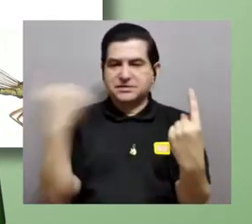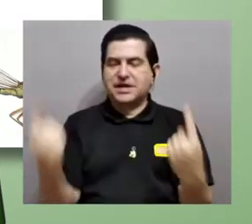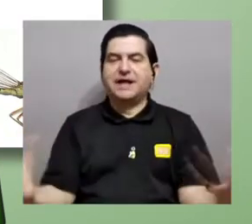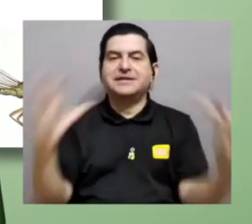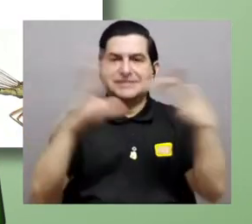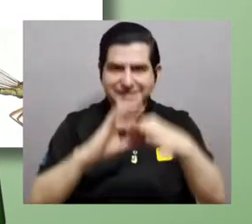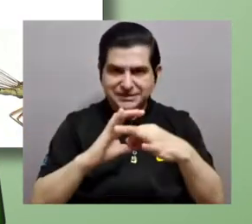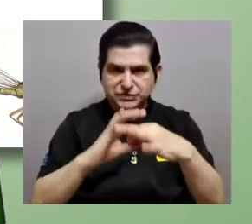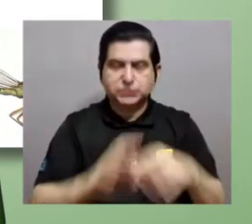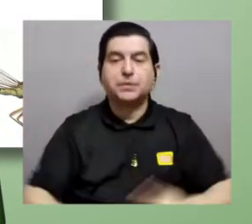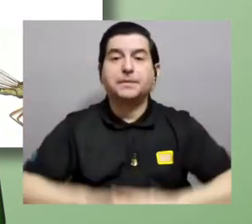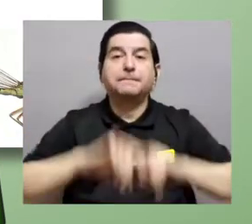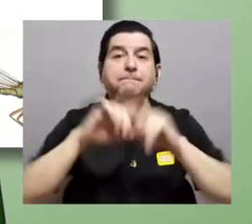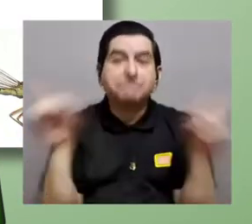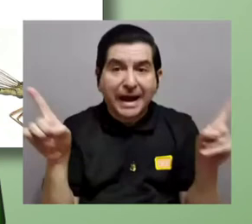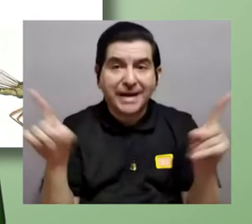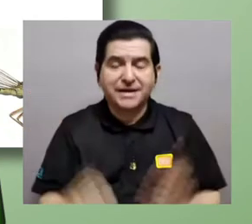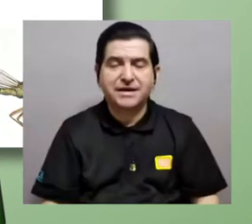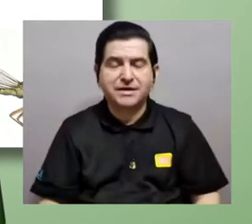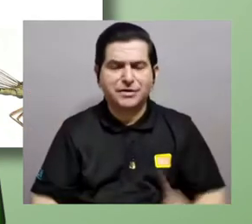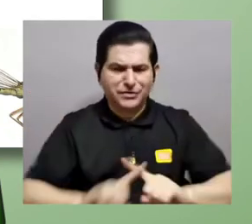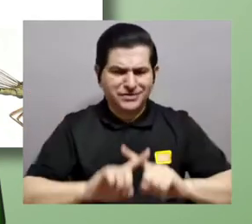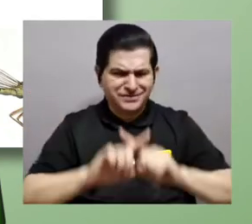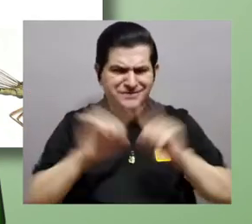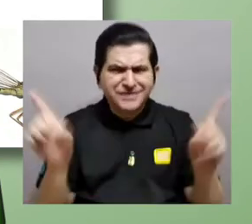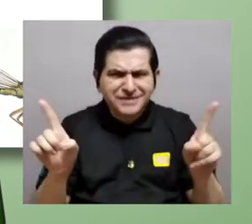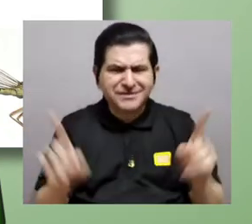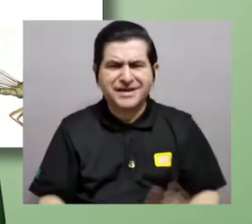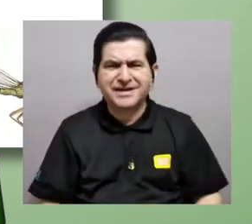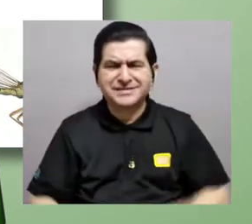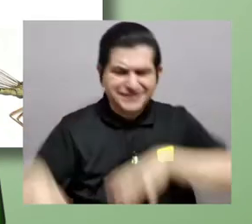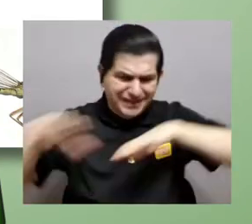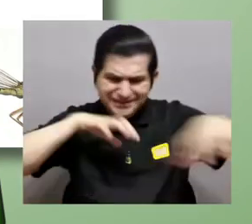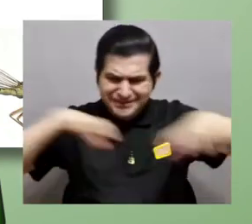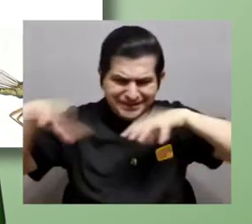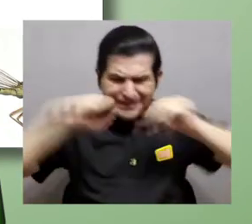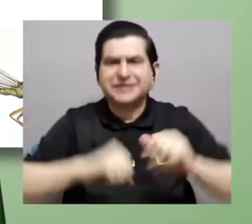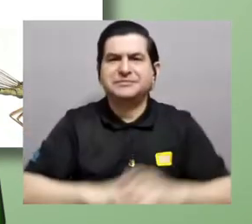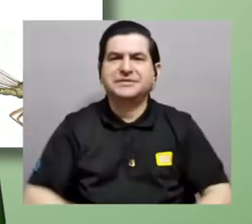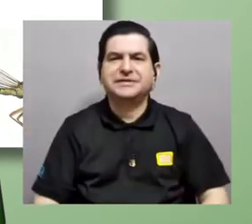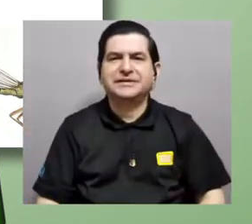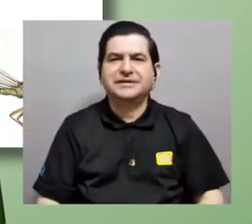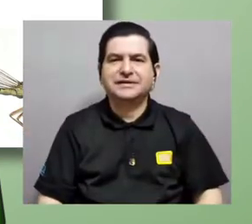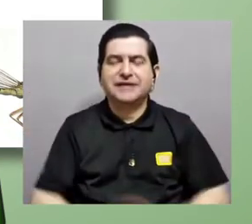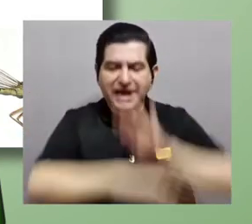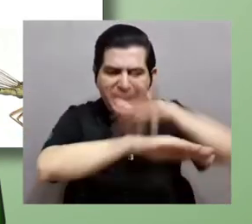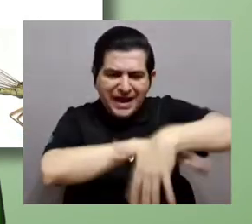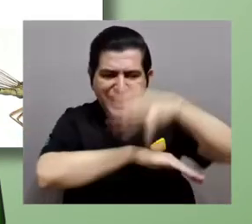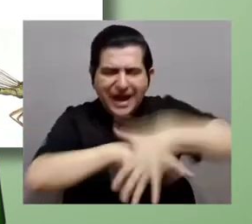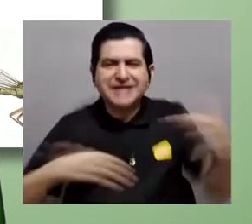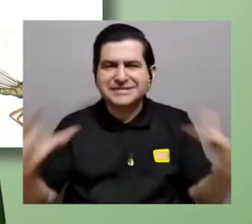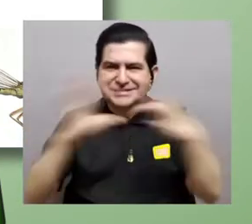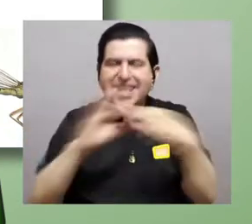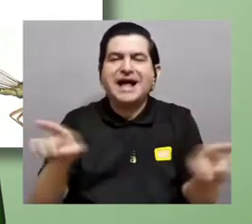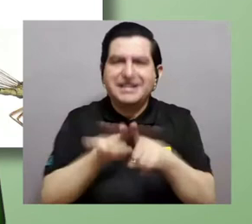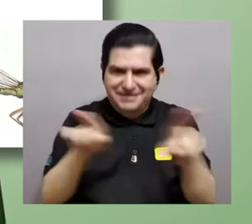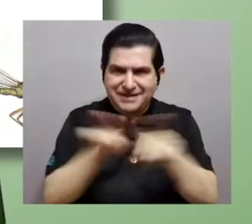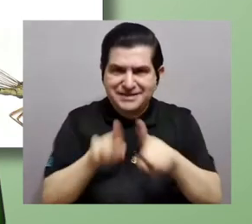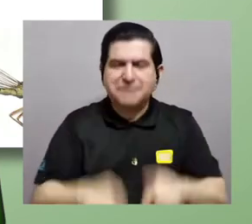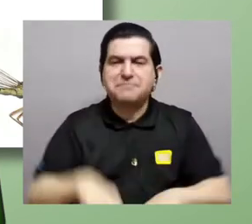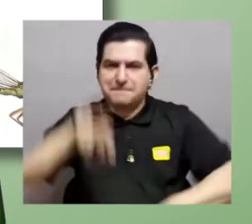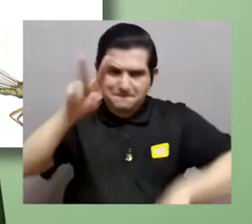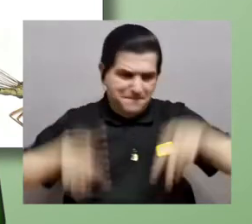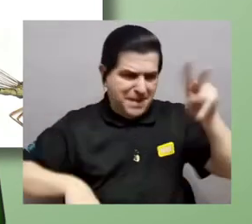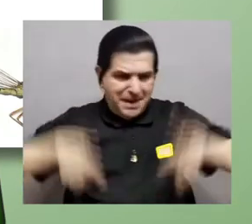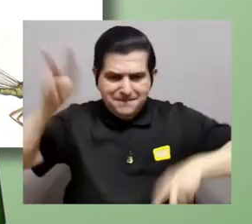Sin embargo, esas diferencias son dinámicas. La cascada sexual también puede generar variación